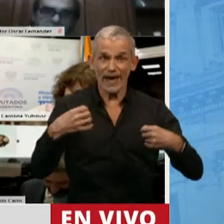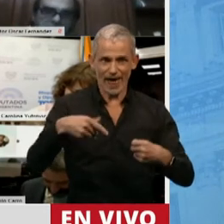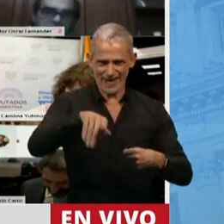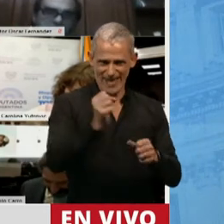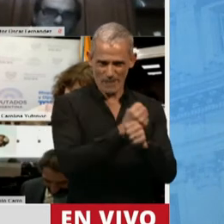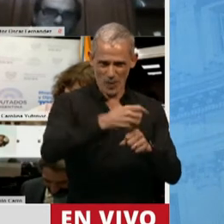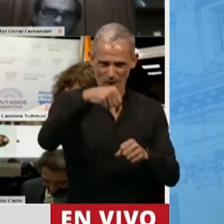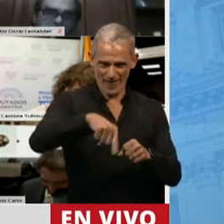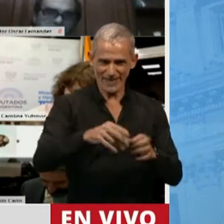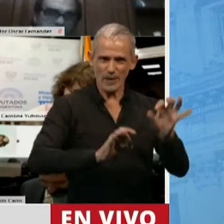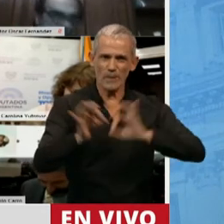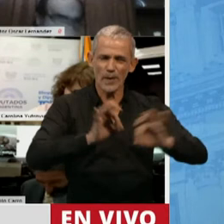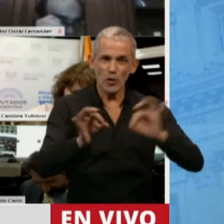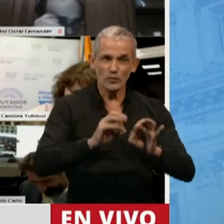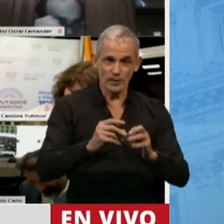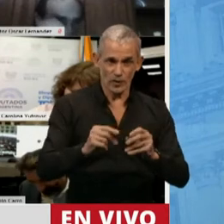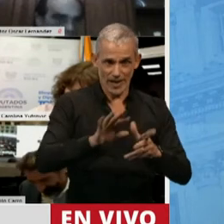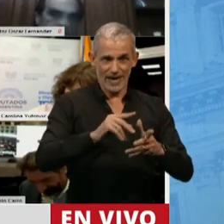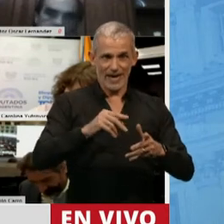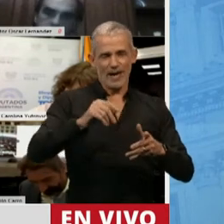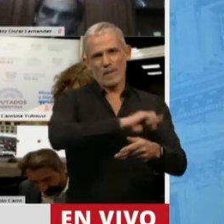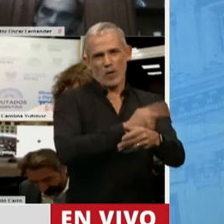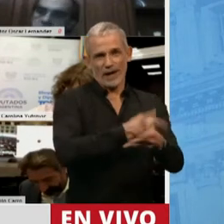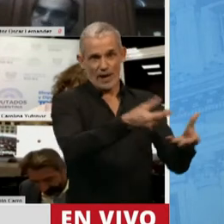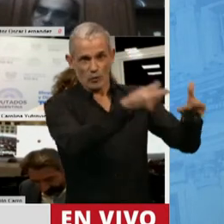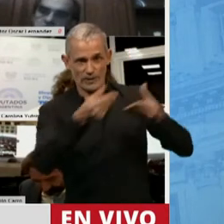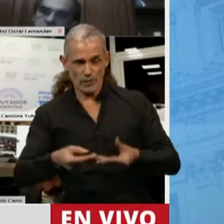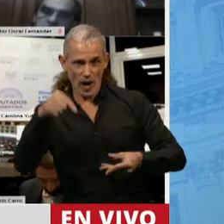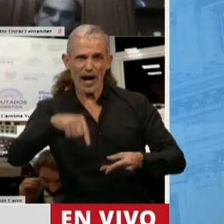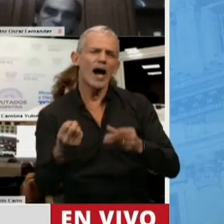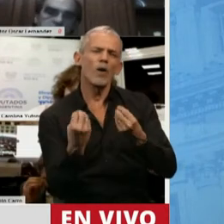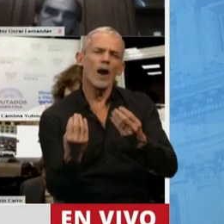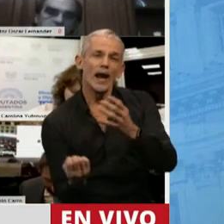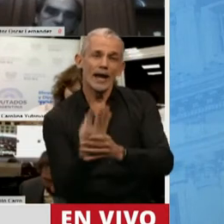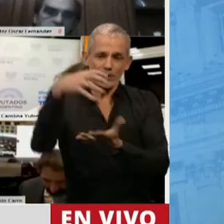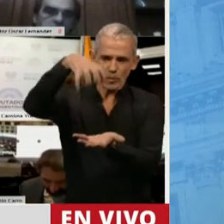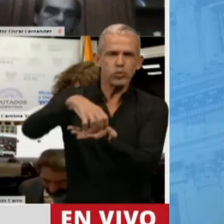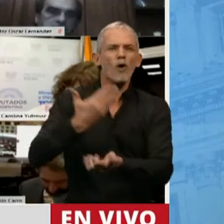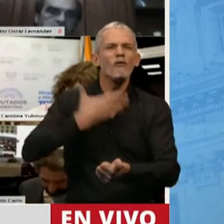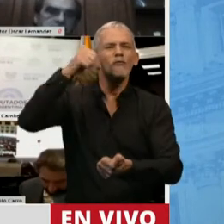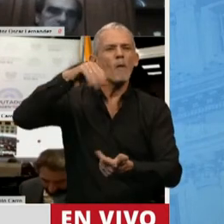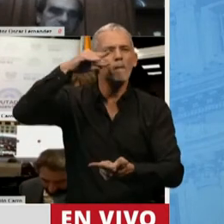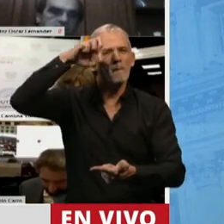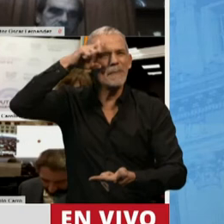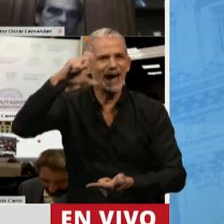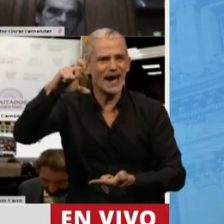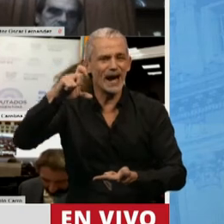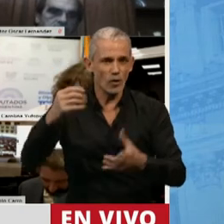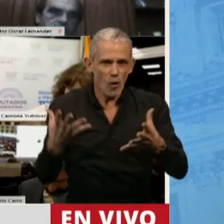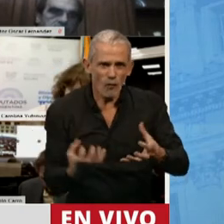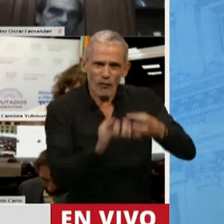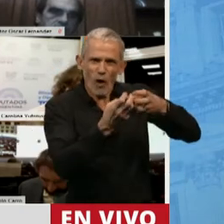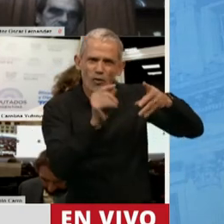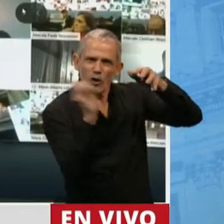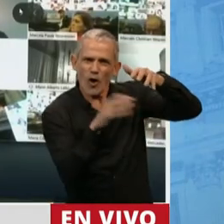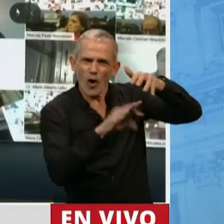sanción del proyecto enviado por nuestro Poder Ejecutivo es la creación del FONPEC, del Fondo de Promoción de la Economía del